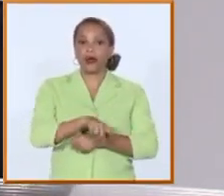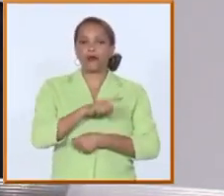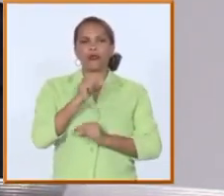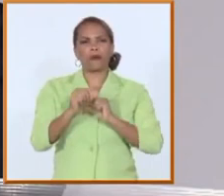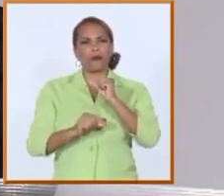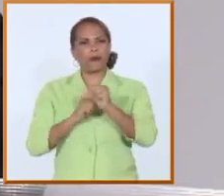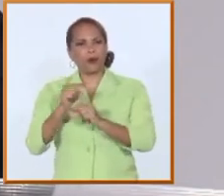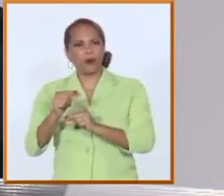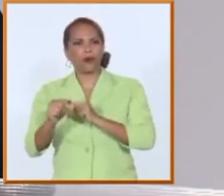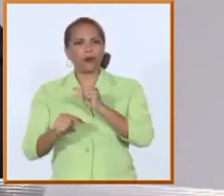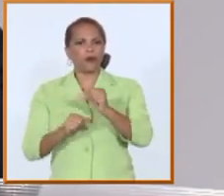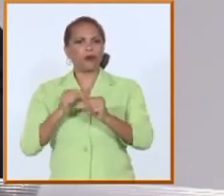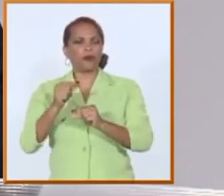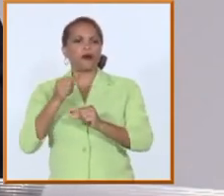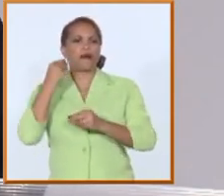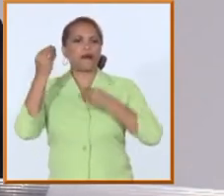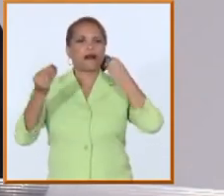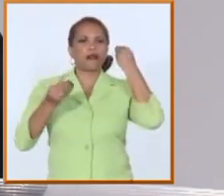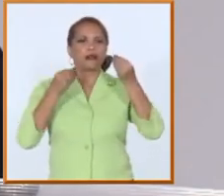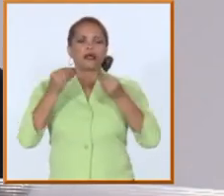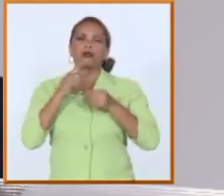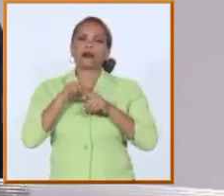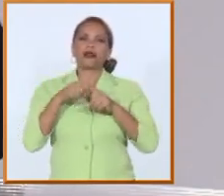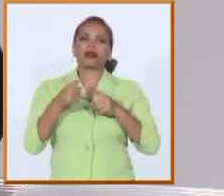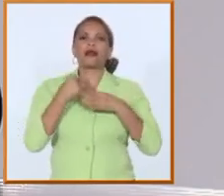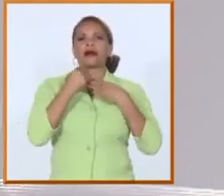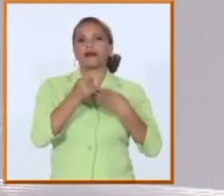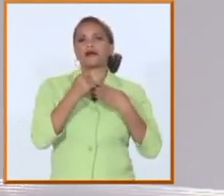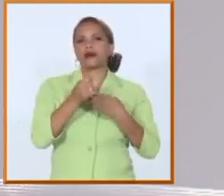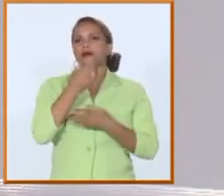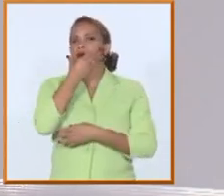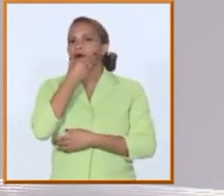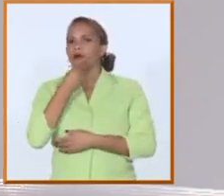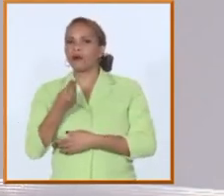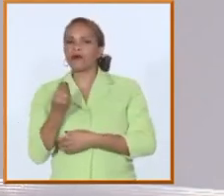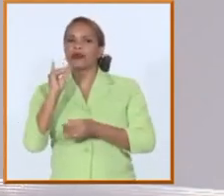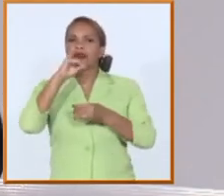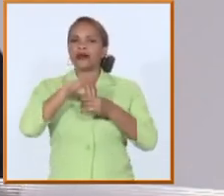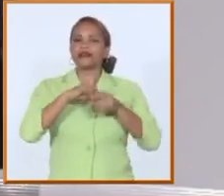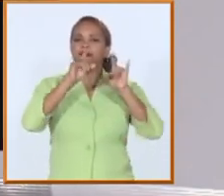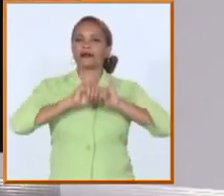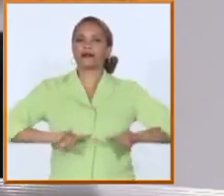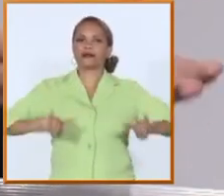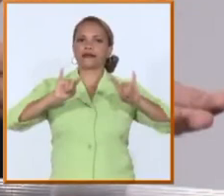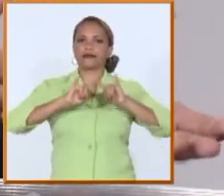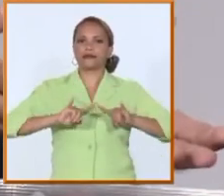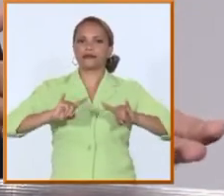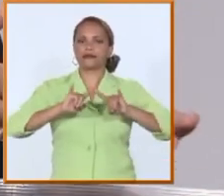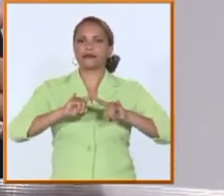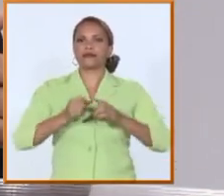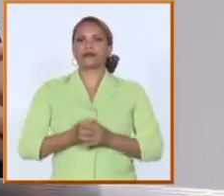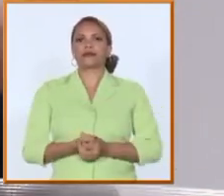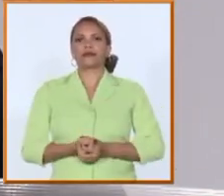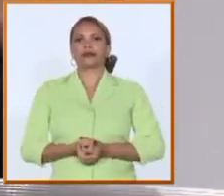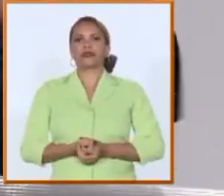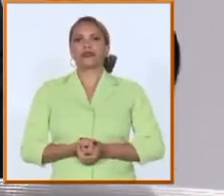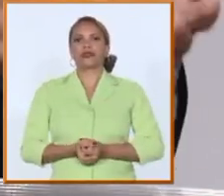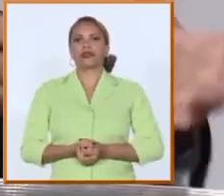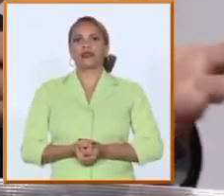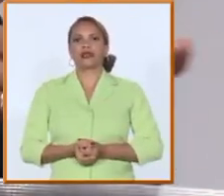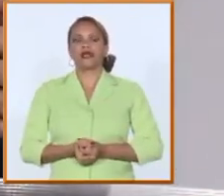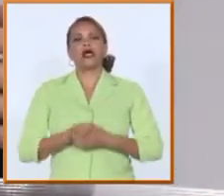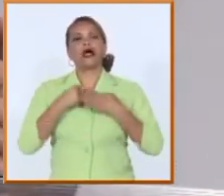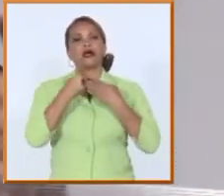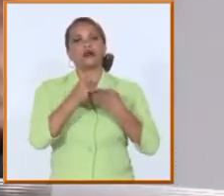y que están previstas para ayudar también a que esos jóvenes formen parte de la educación superior sacarlos de la situación de vulnerabilidad que